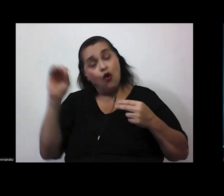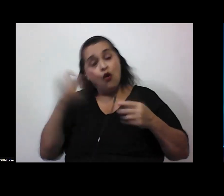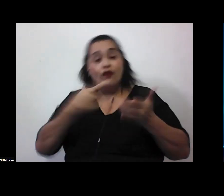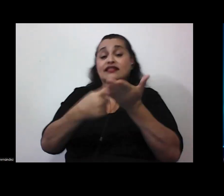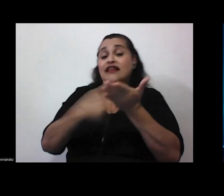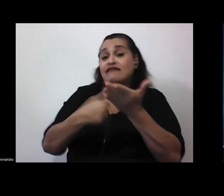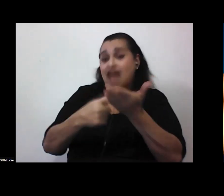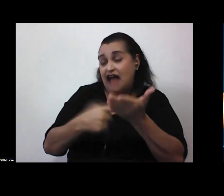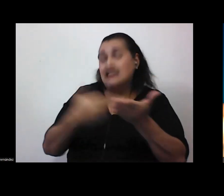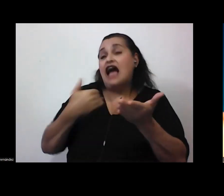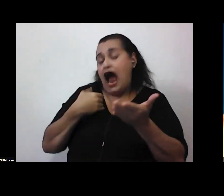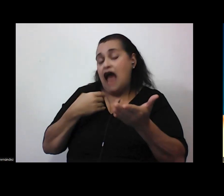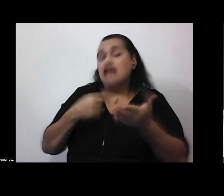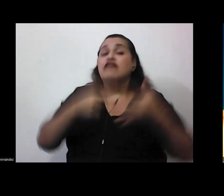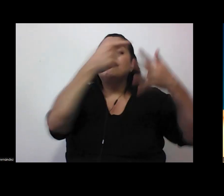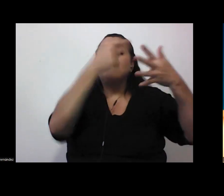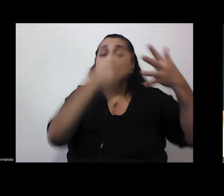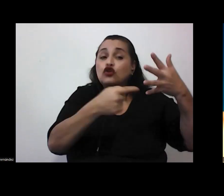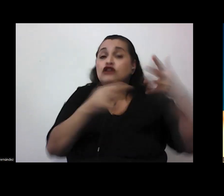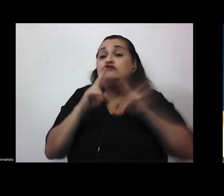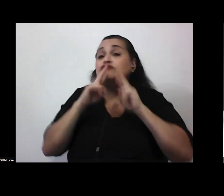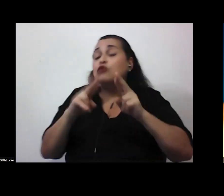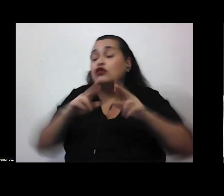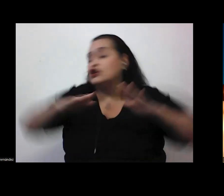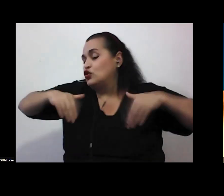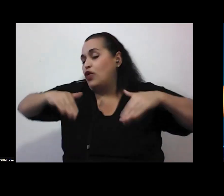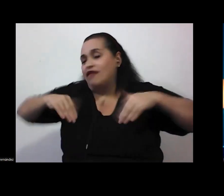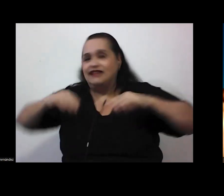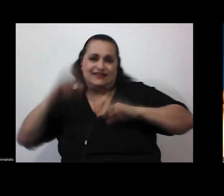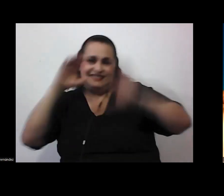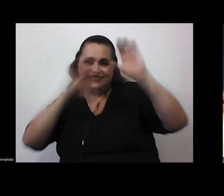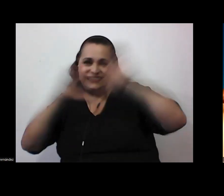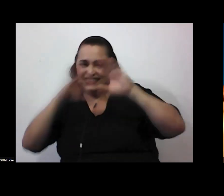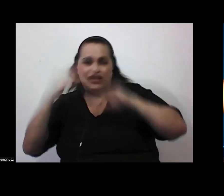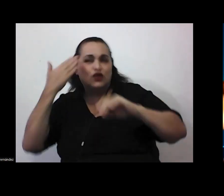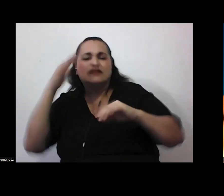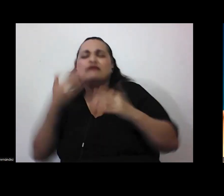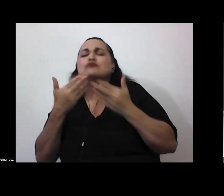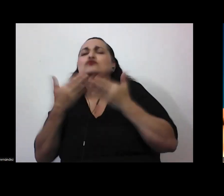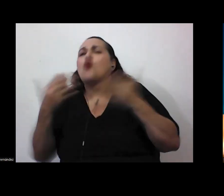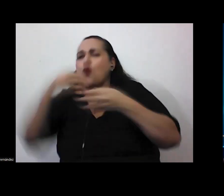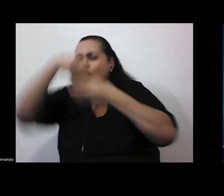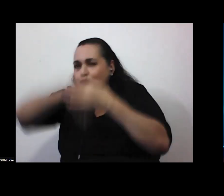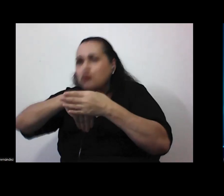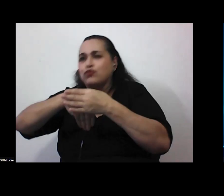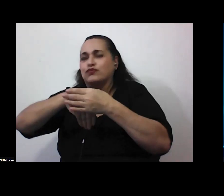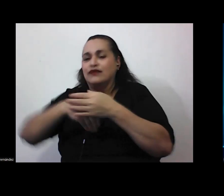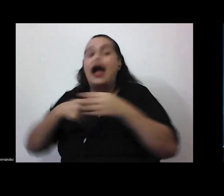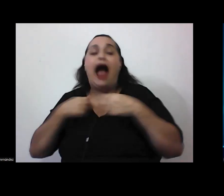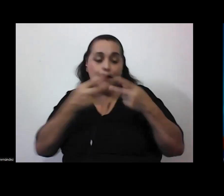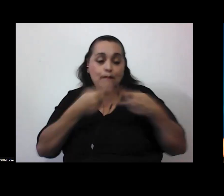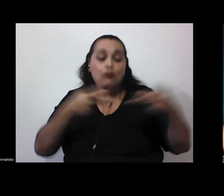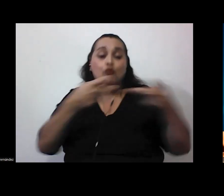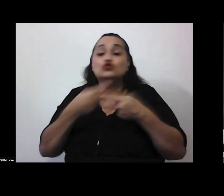cuestiones fácticas pero que no están respondidas todavía por la ciencia entonces no sabemos cómo es el asunto entonces hay posturas diversas